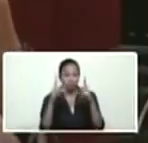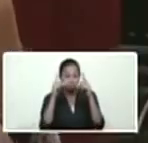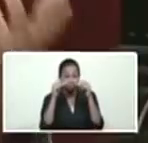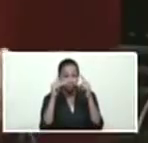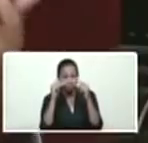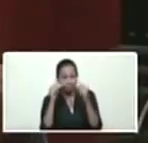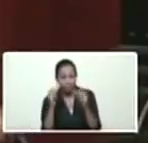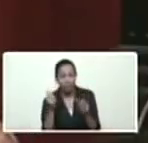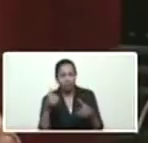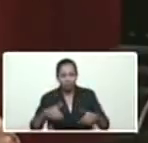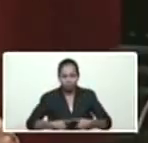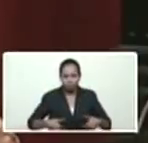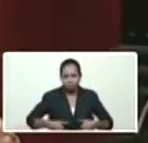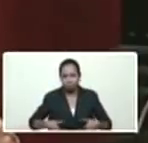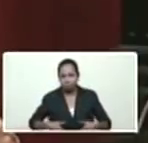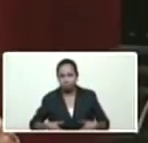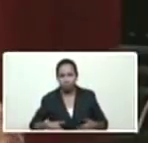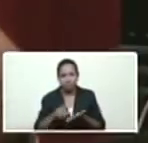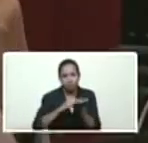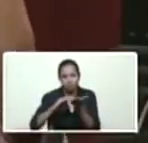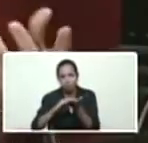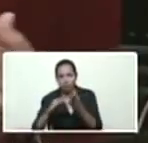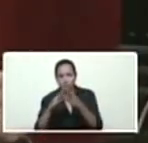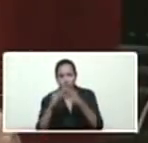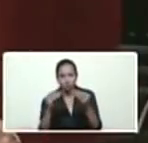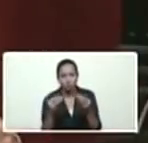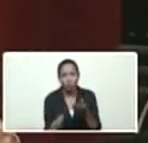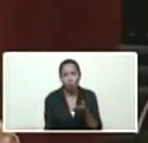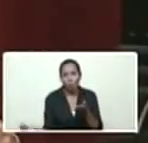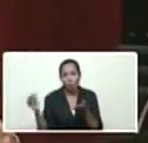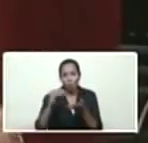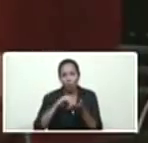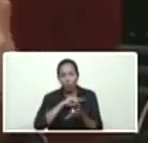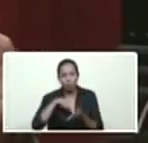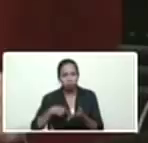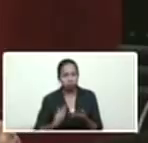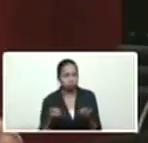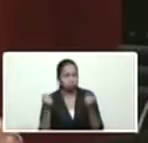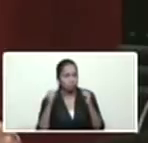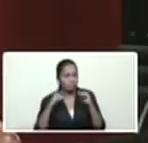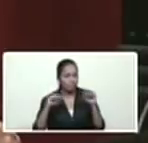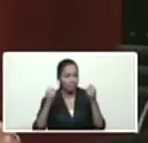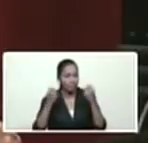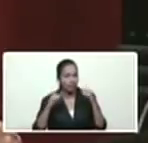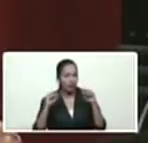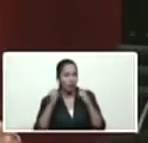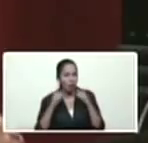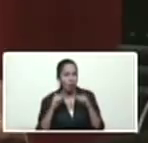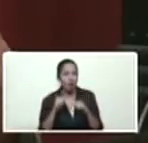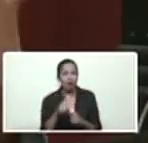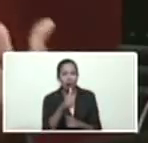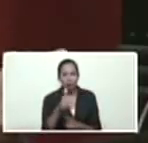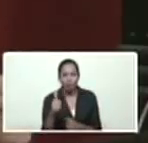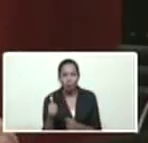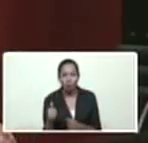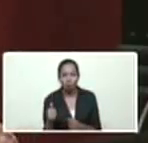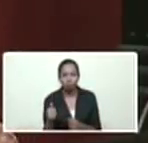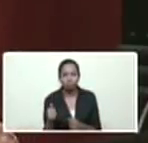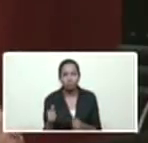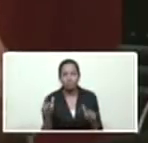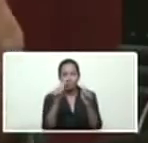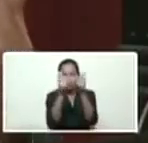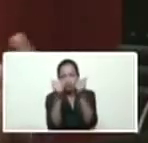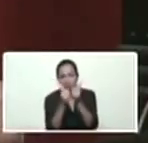restituyendo para que en el momento que restableciéramos el servicio estar preparados para poner a punto todos esos sistemas de bombeo. Hemos